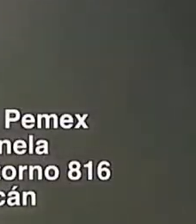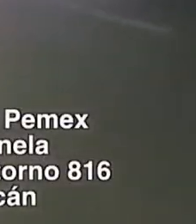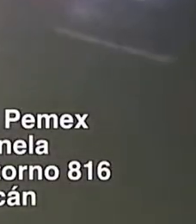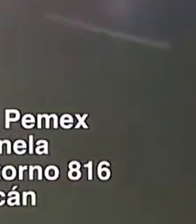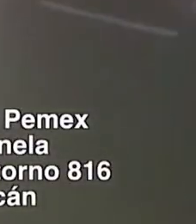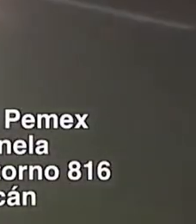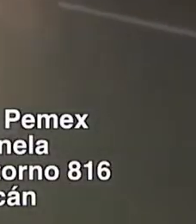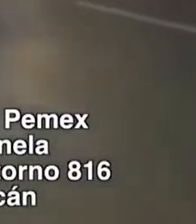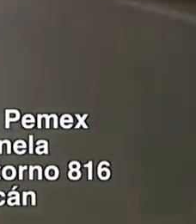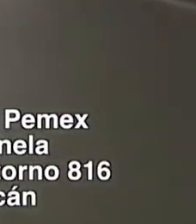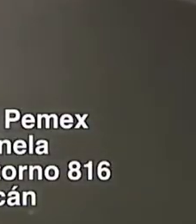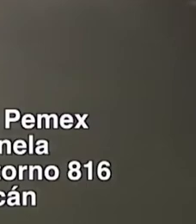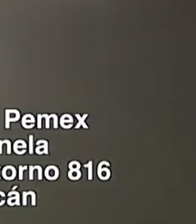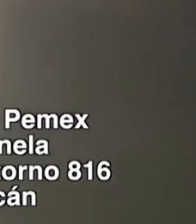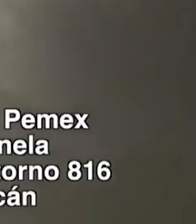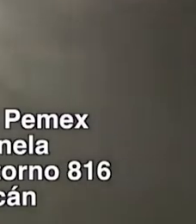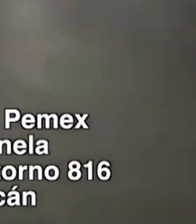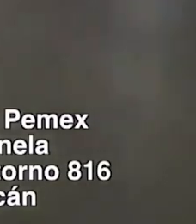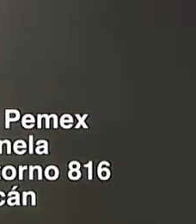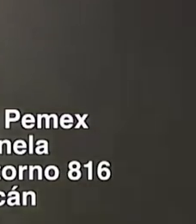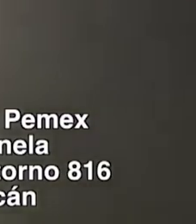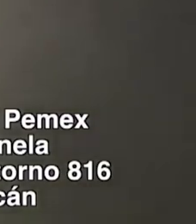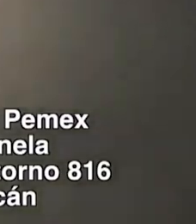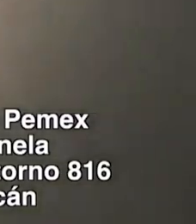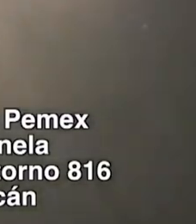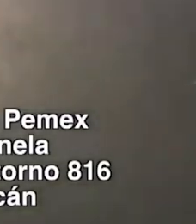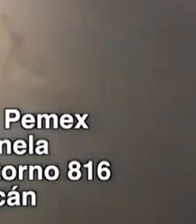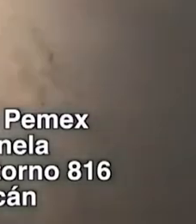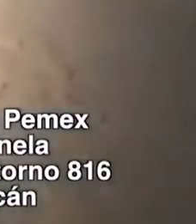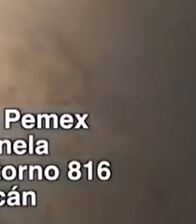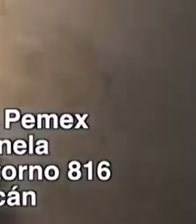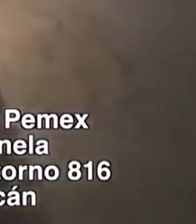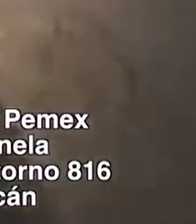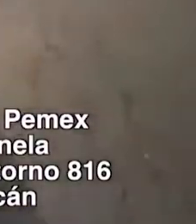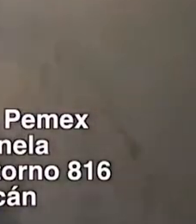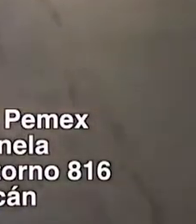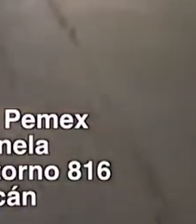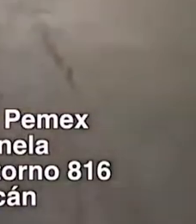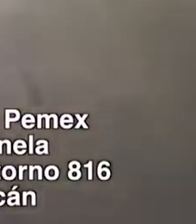Tlalpan Y el retorno 800 Miren la fila